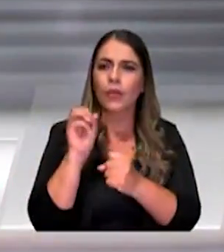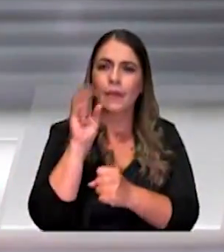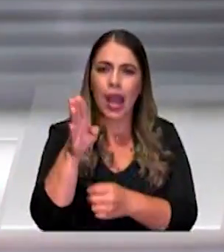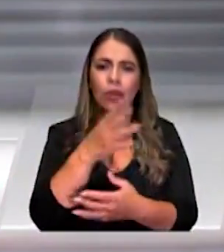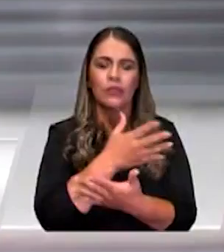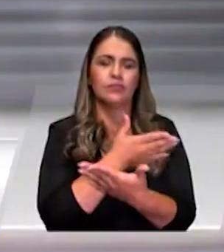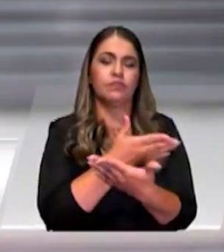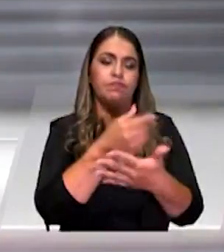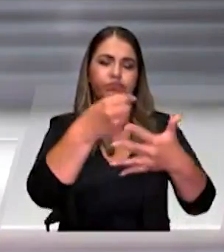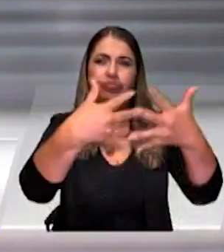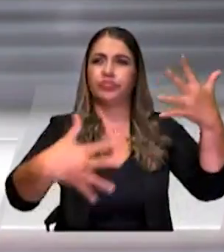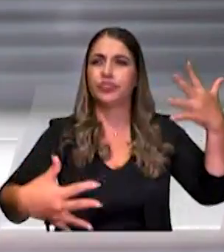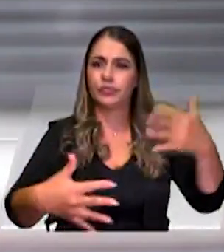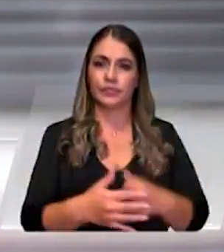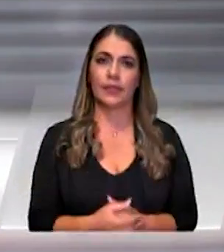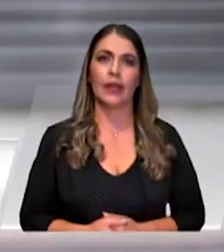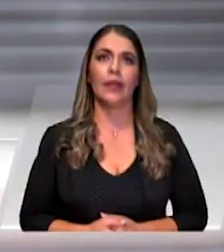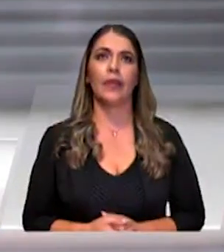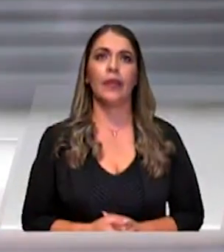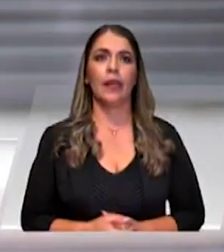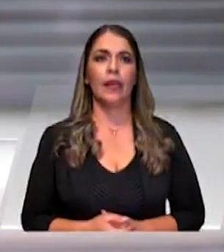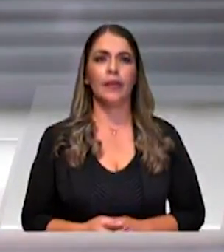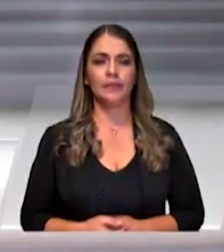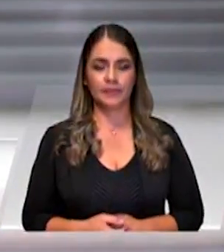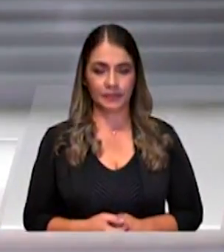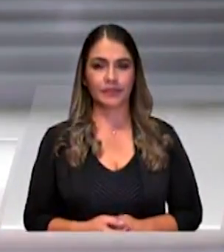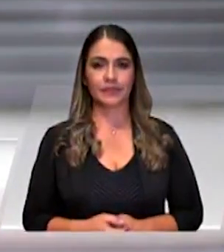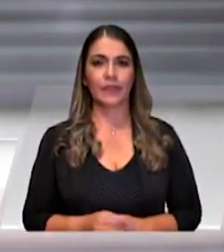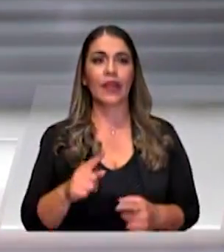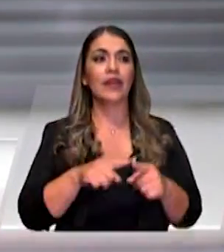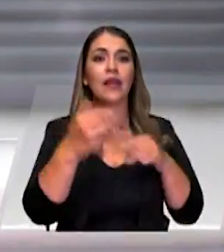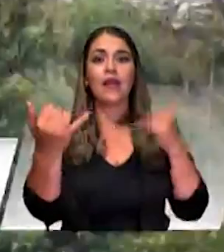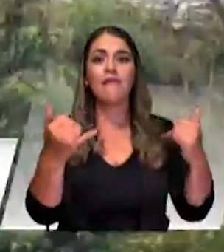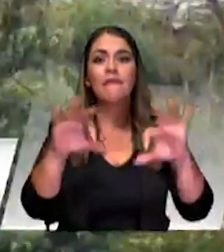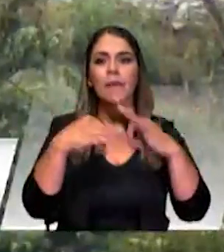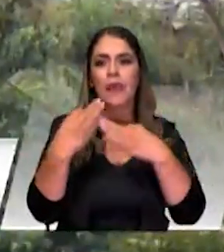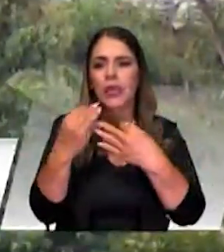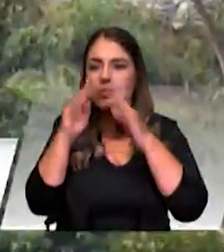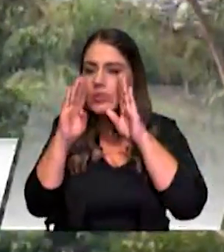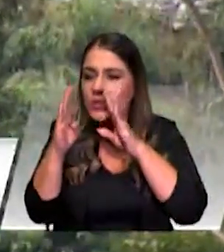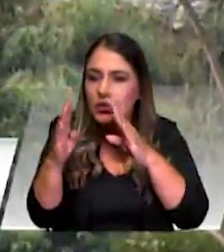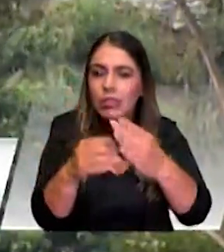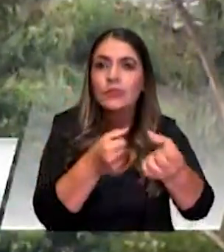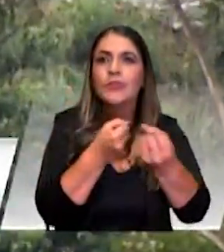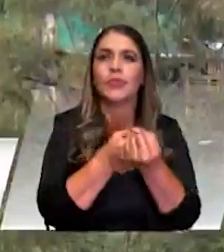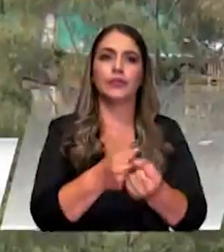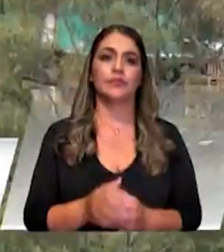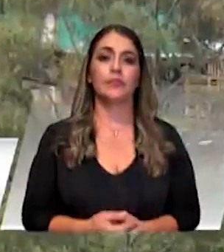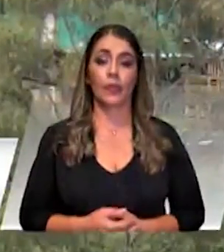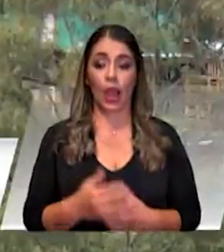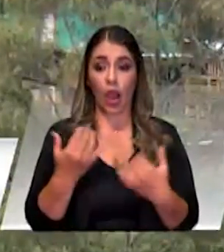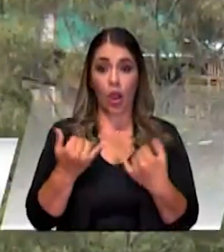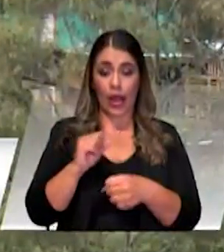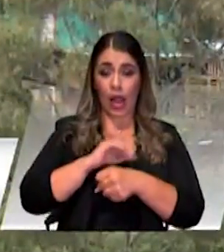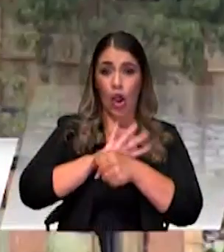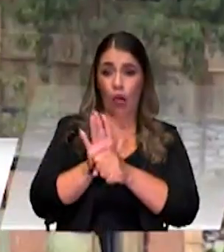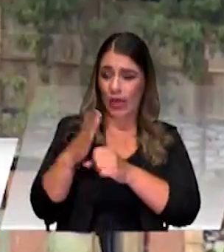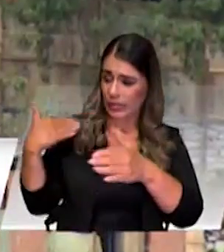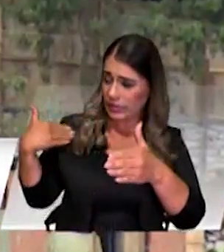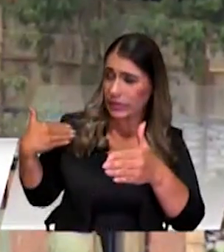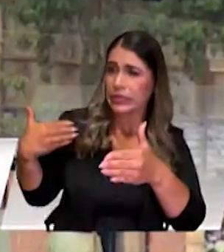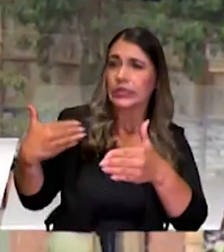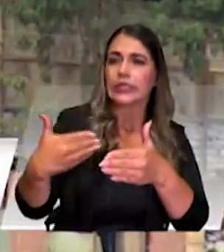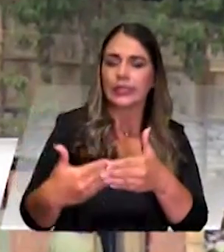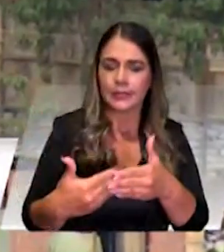En fin, vamos a estar a la vanguardia y al lado de las familias de Medellín. A lo largo de la emergencia sanitaria por el coronavirus,